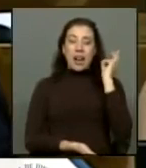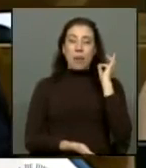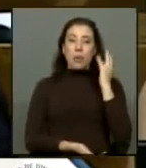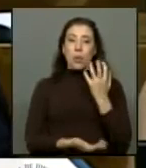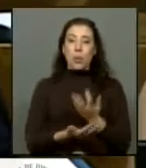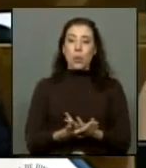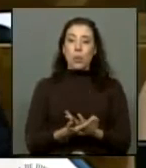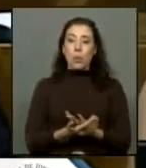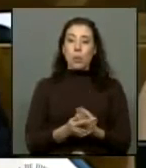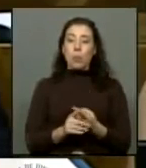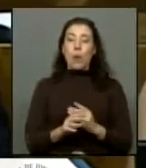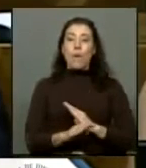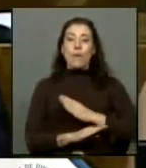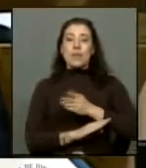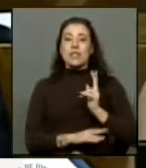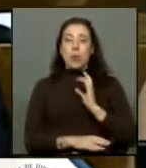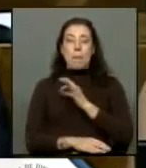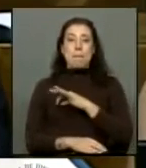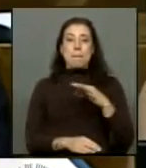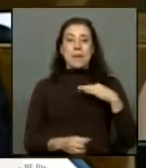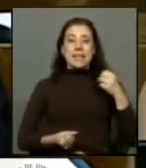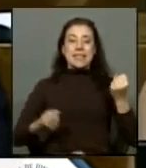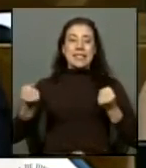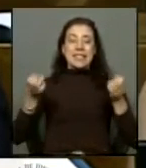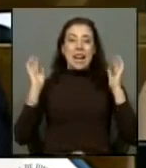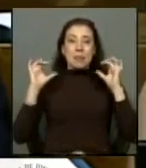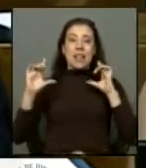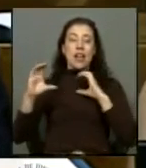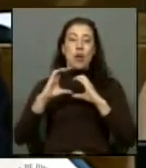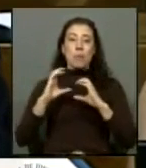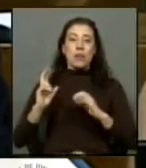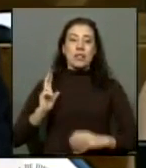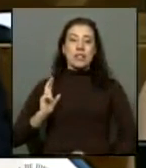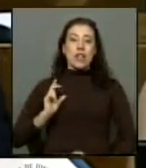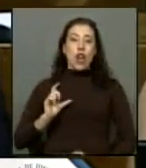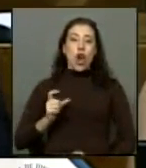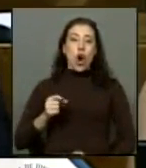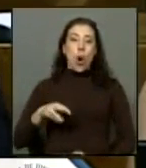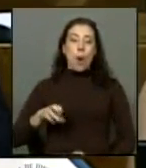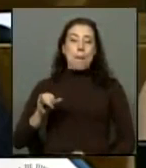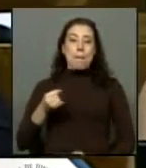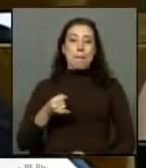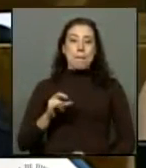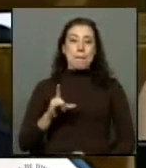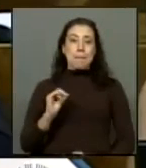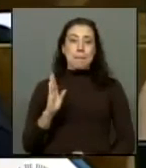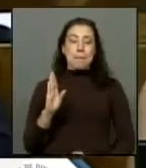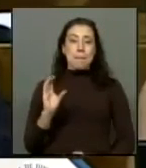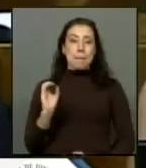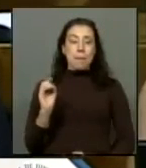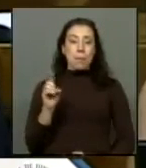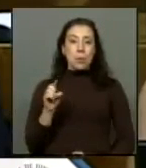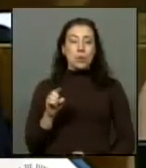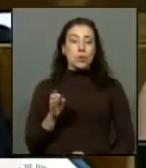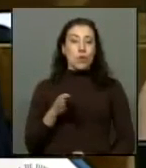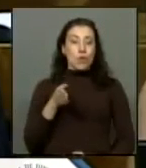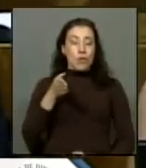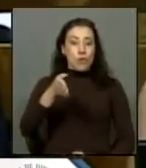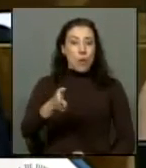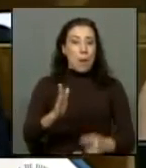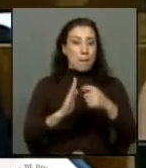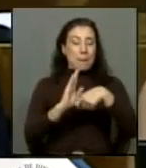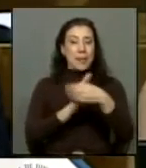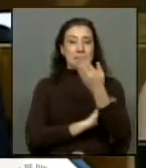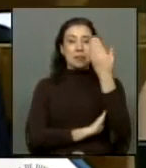con motivo de la visita del señor Ministro de Transporte y Telecomunicaciones, don Andrés Gómez Lobo, a la Ciudad de Arica el mes